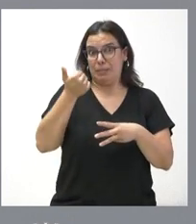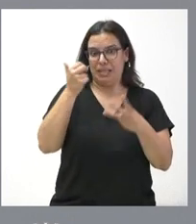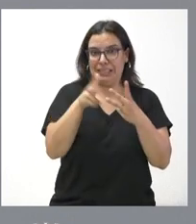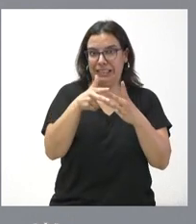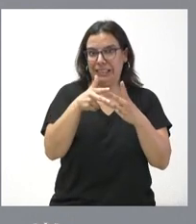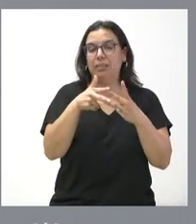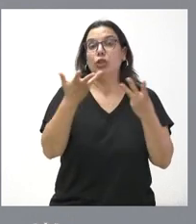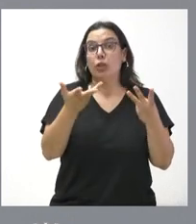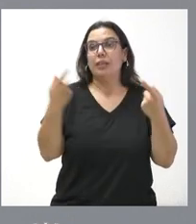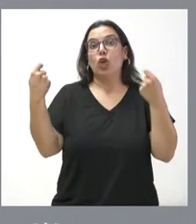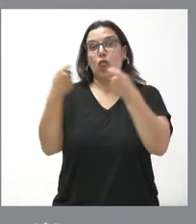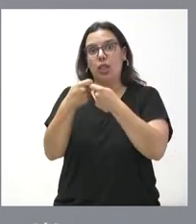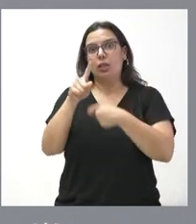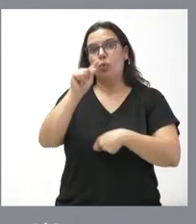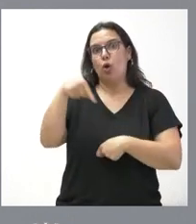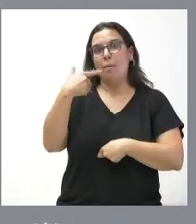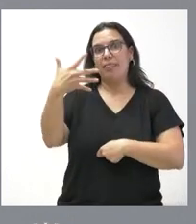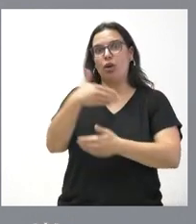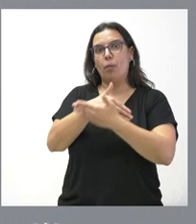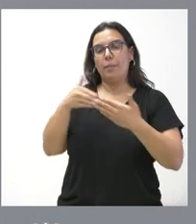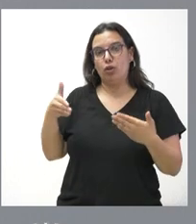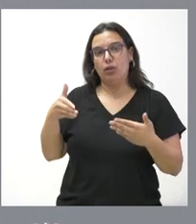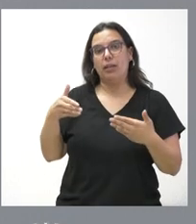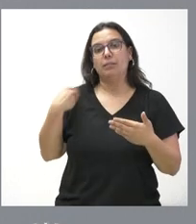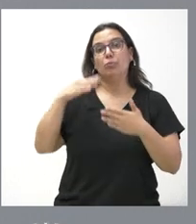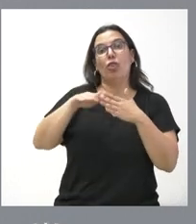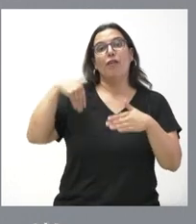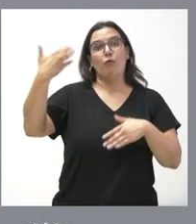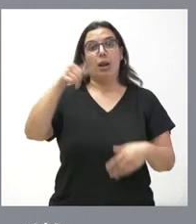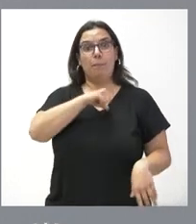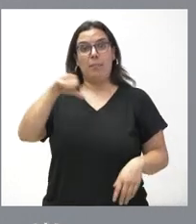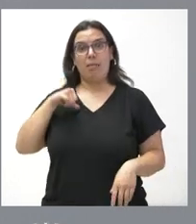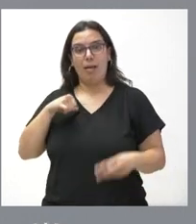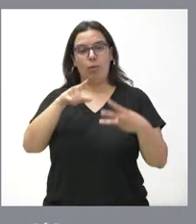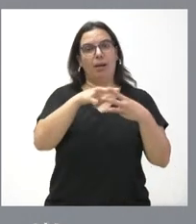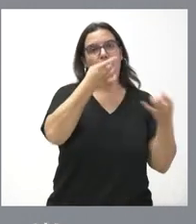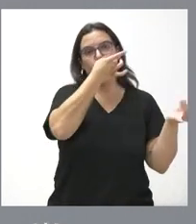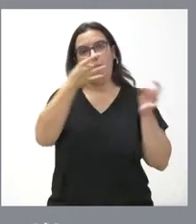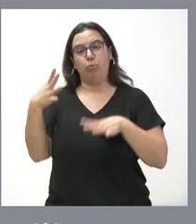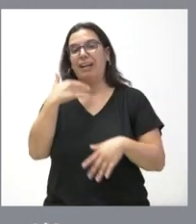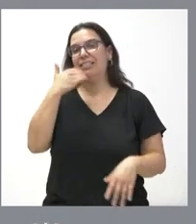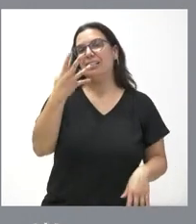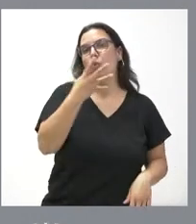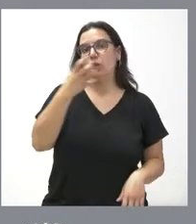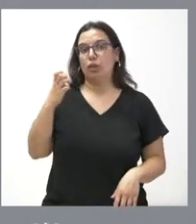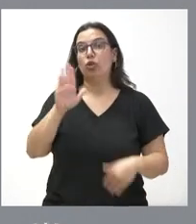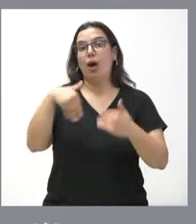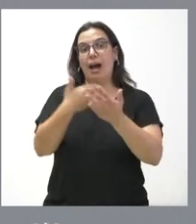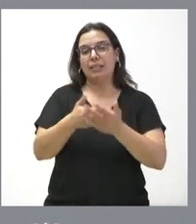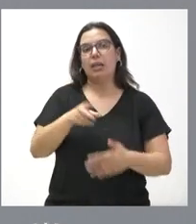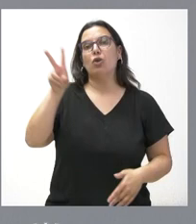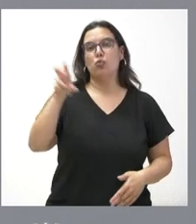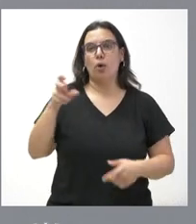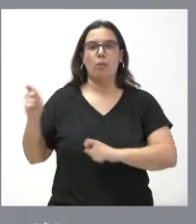concierta 1,5 millones con aceleradores lineales externos para llevar a cabo estos casi 400 procedimientos mientras se concluye la actuación